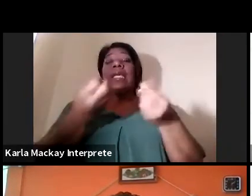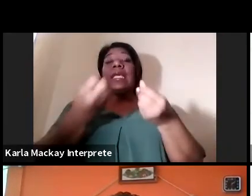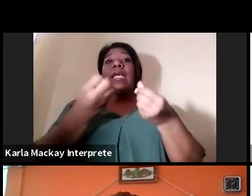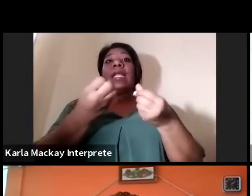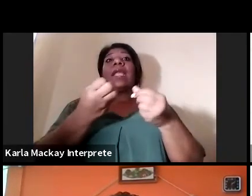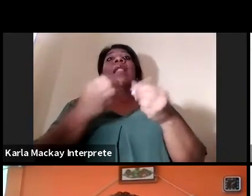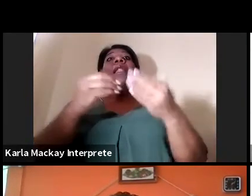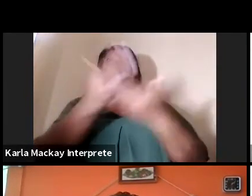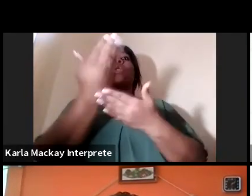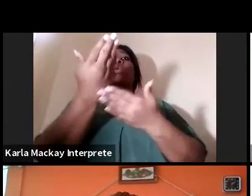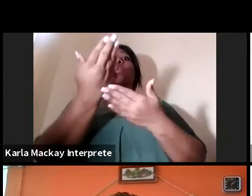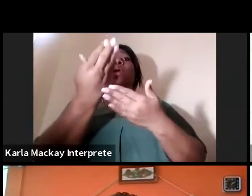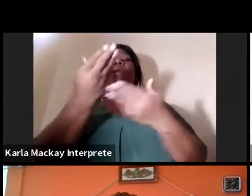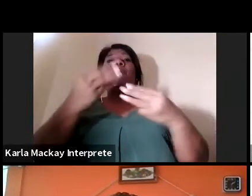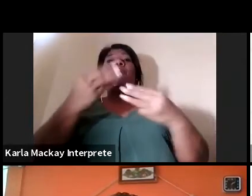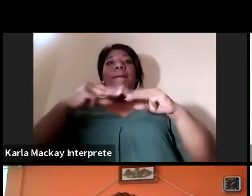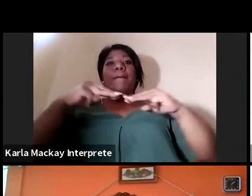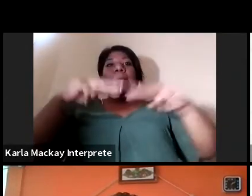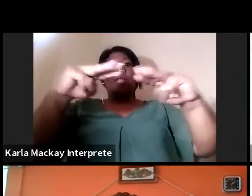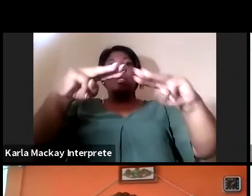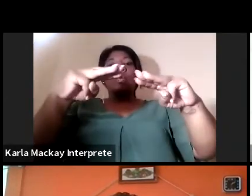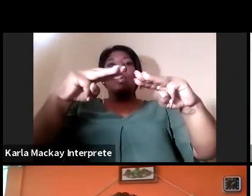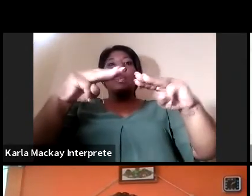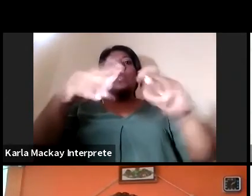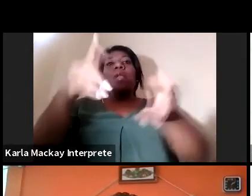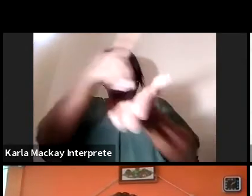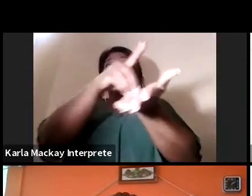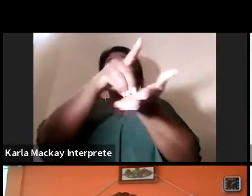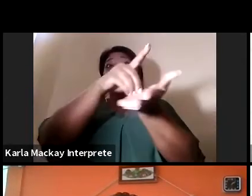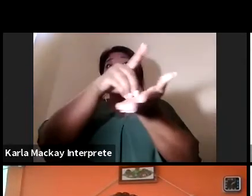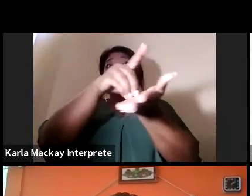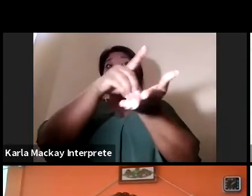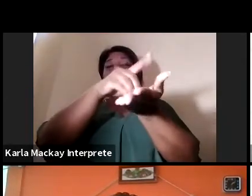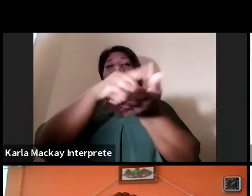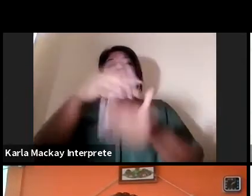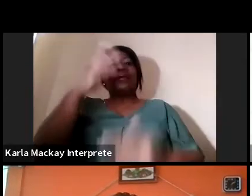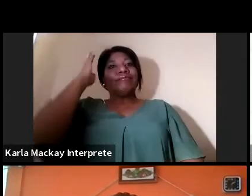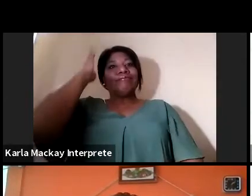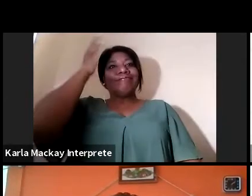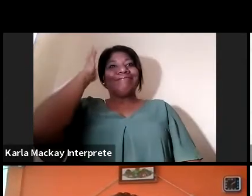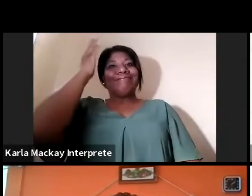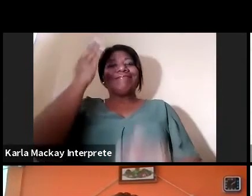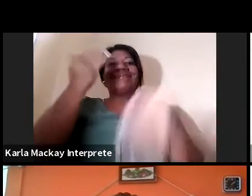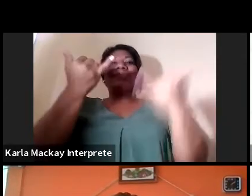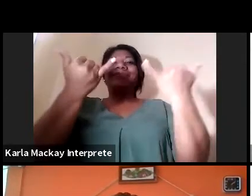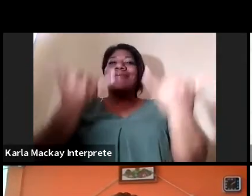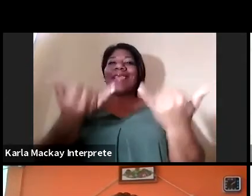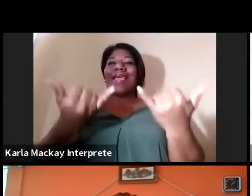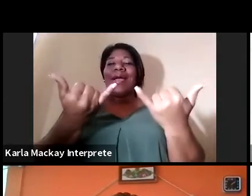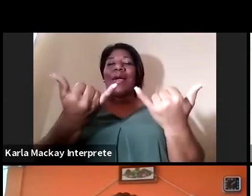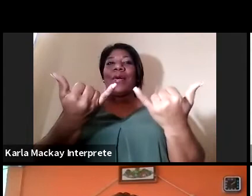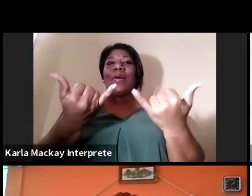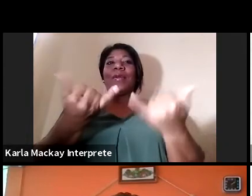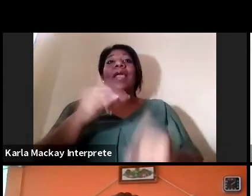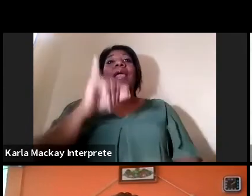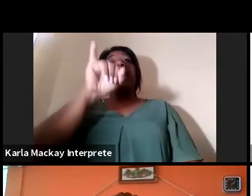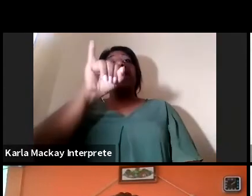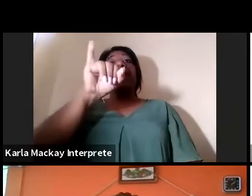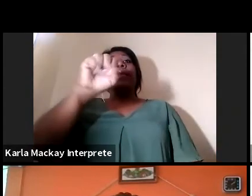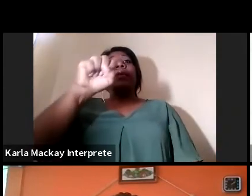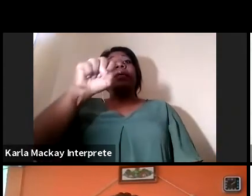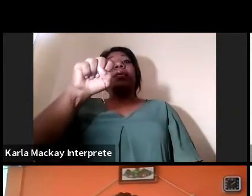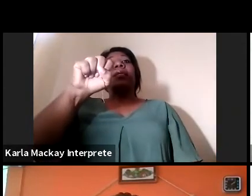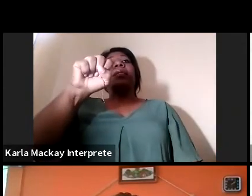por vía virtual. En este momento le corresponde a ISAI Universidad